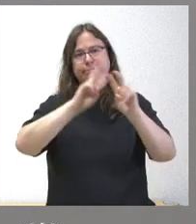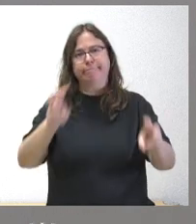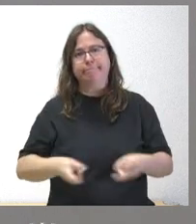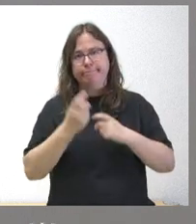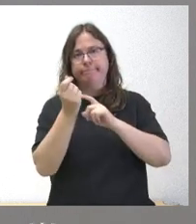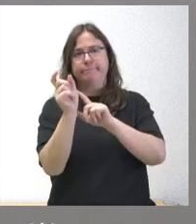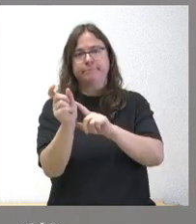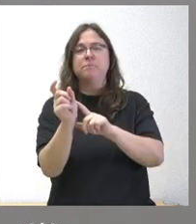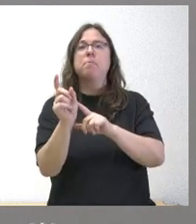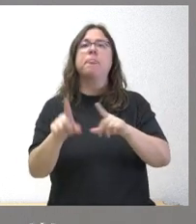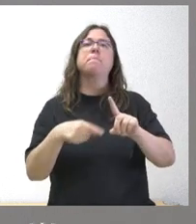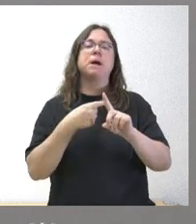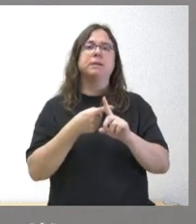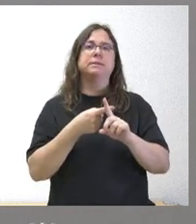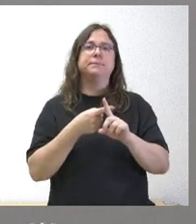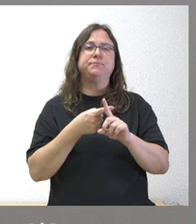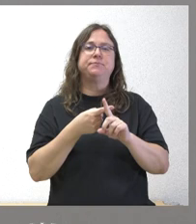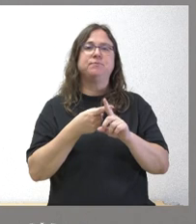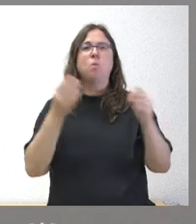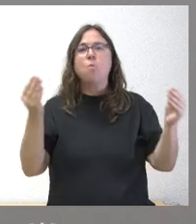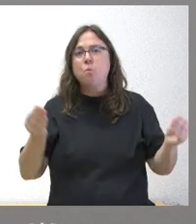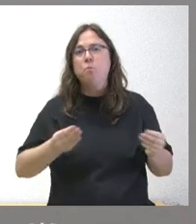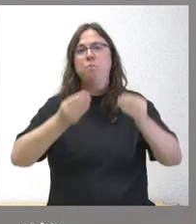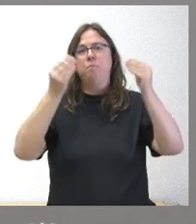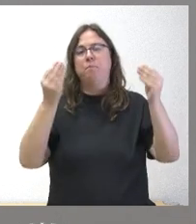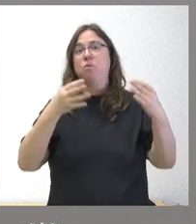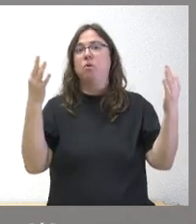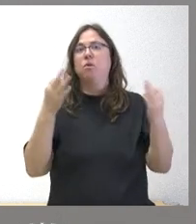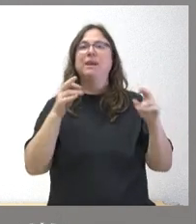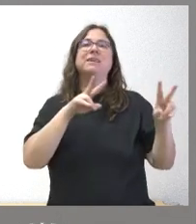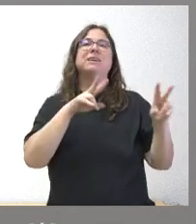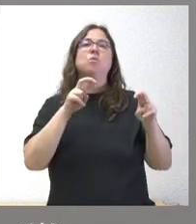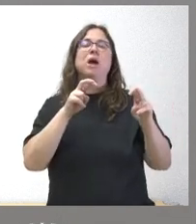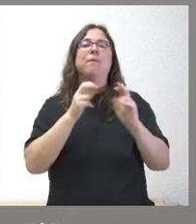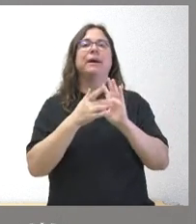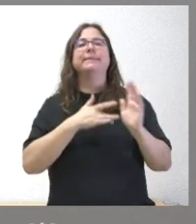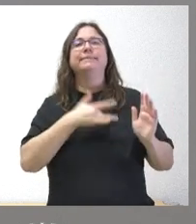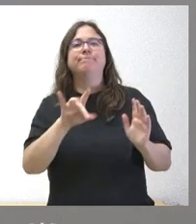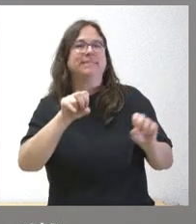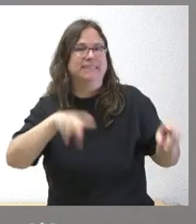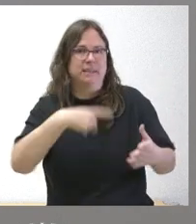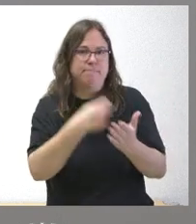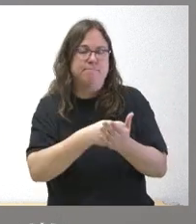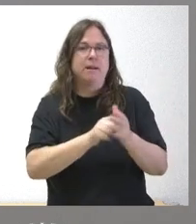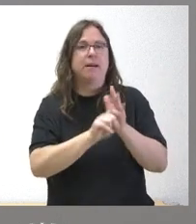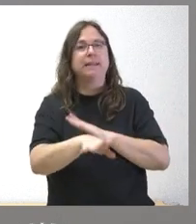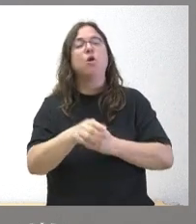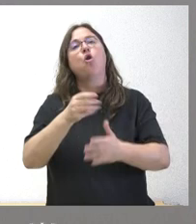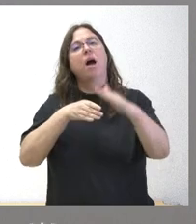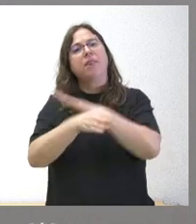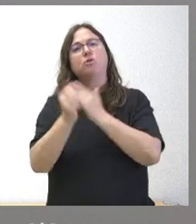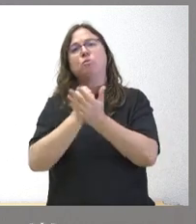como ir mejorando lo que son las nuevas exenciones y reducciones de las matrículas en las pruebas de acceso.